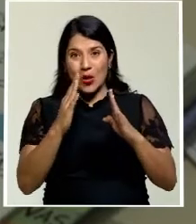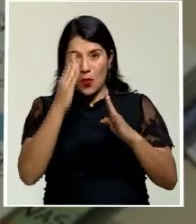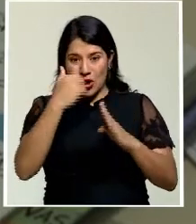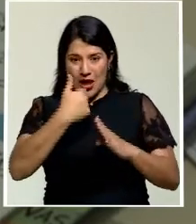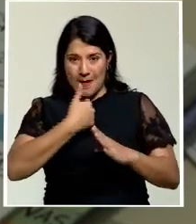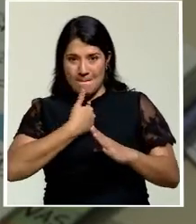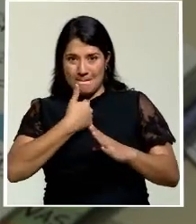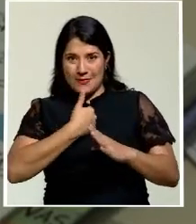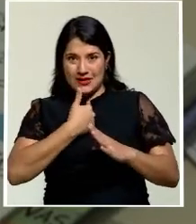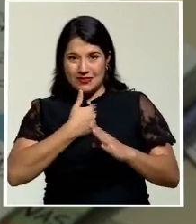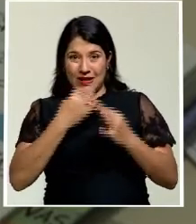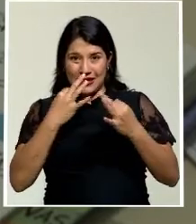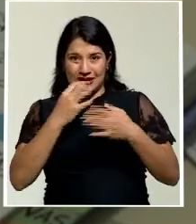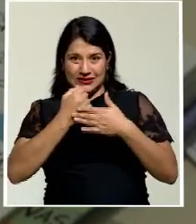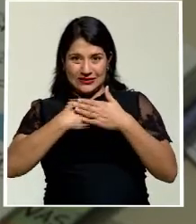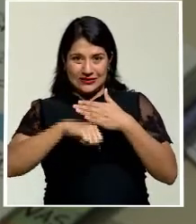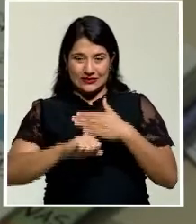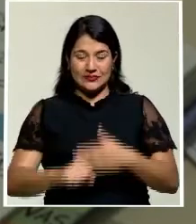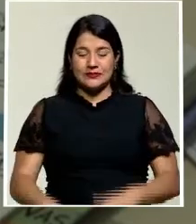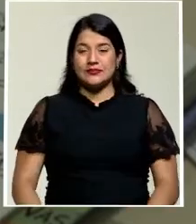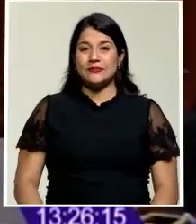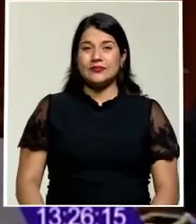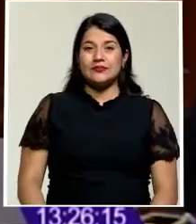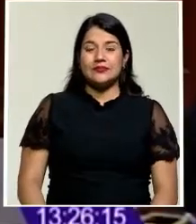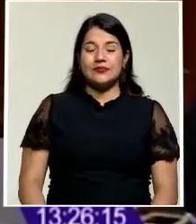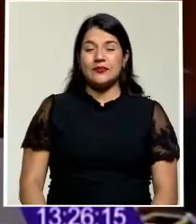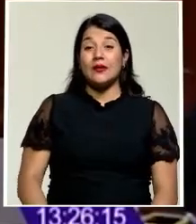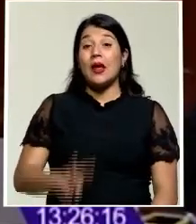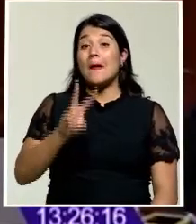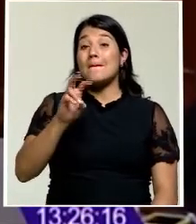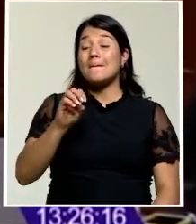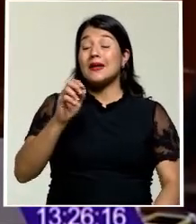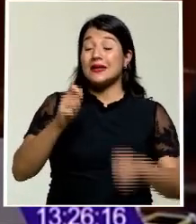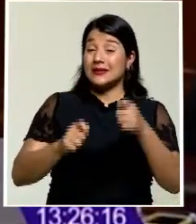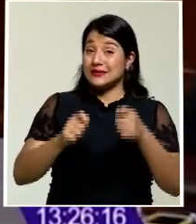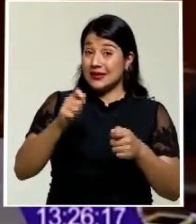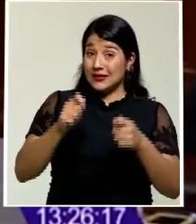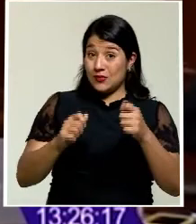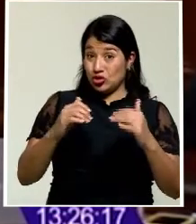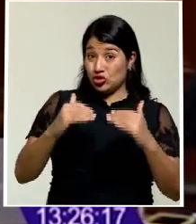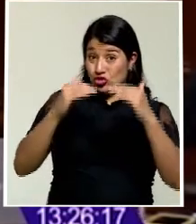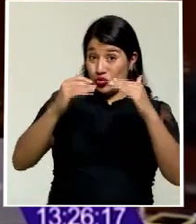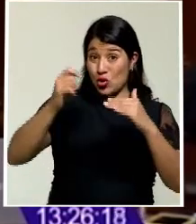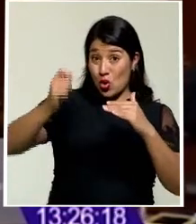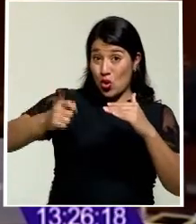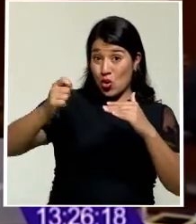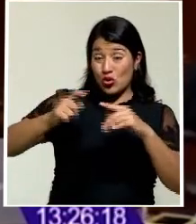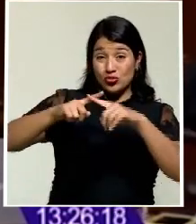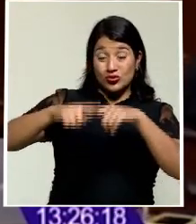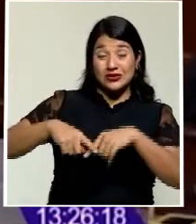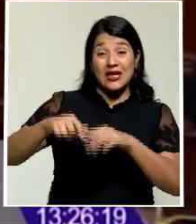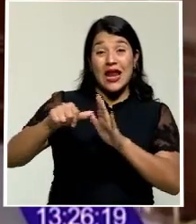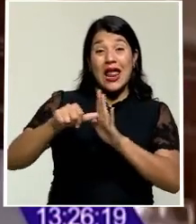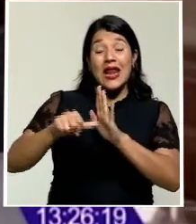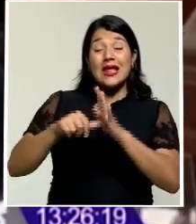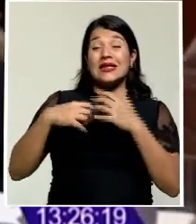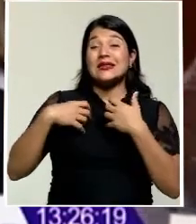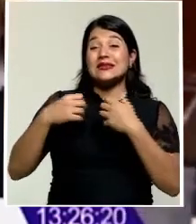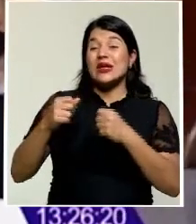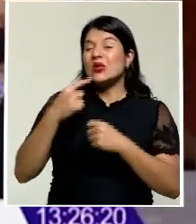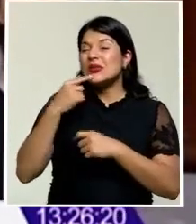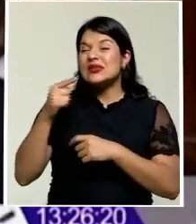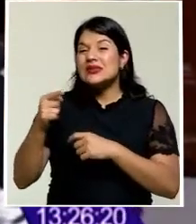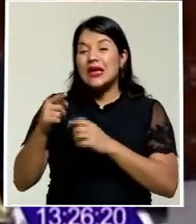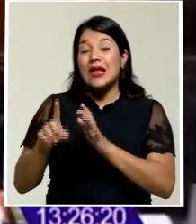abortos en condiciones clandestinas. El 20 de septiembre, la Suprema Corte invalidó un artículo de la Ley de Salud que consagraba el